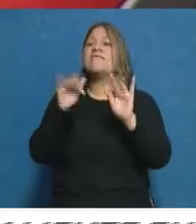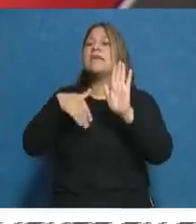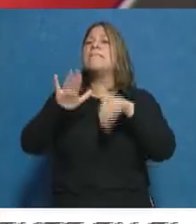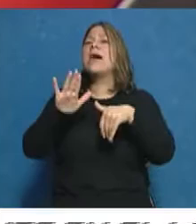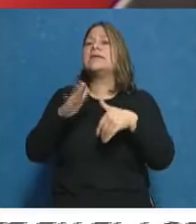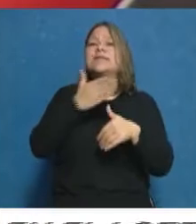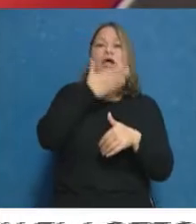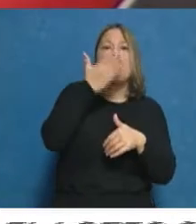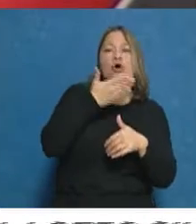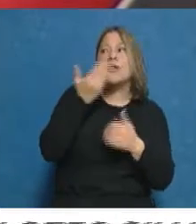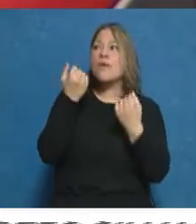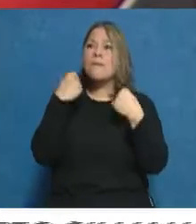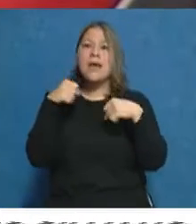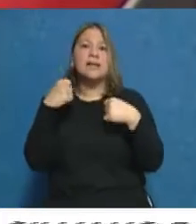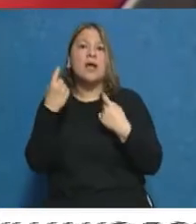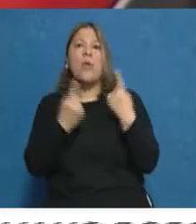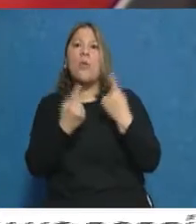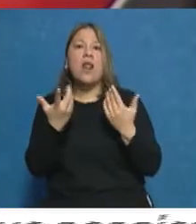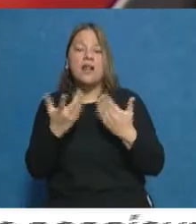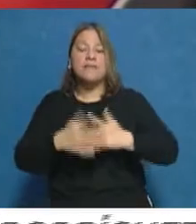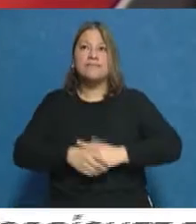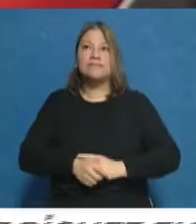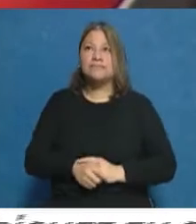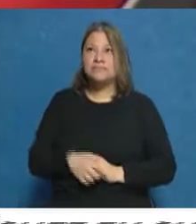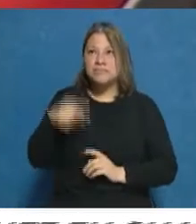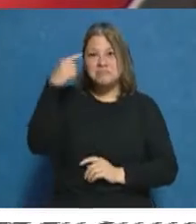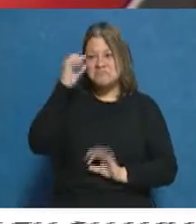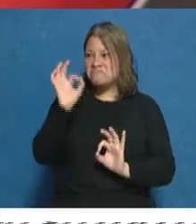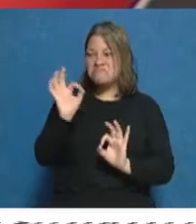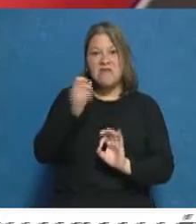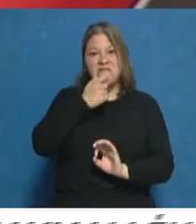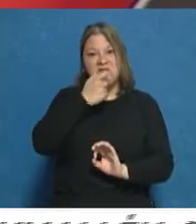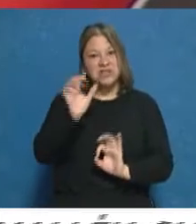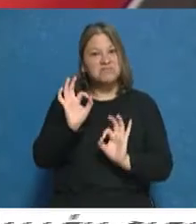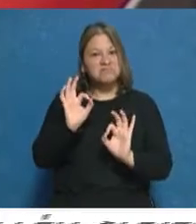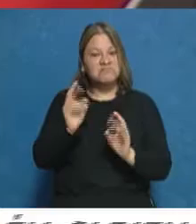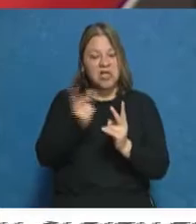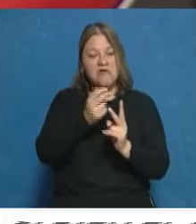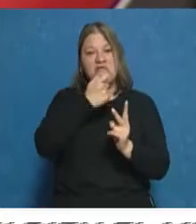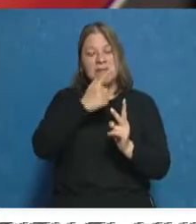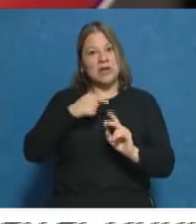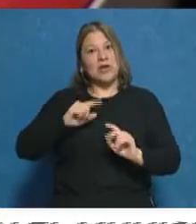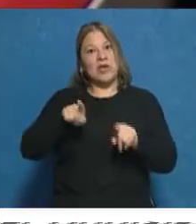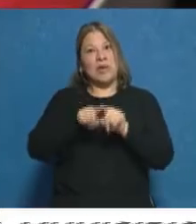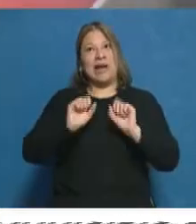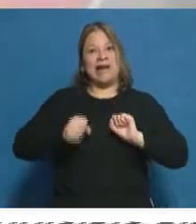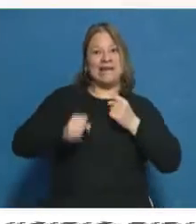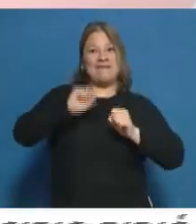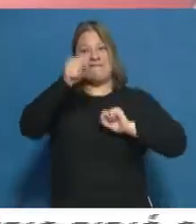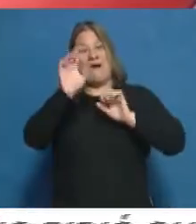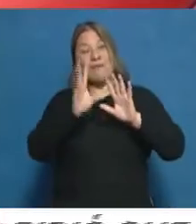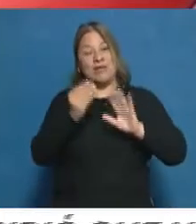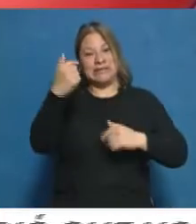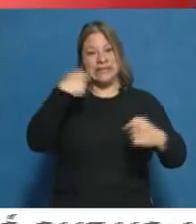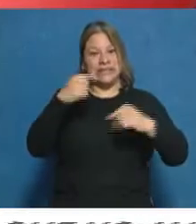¿La parte teórica? ¿La parte práctica? Yo creo que ninguna de las dos. Tuvo todo fácil, pero los nervios hay veces que juegan en contra.